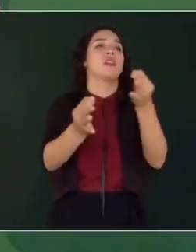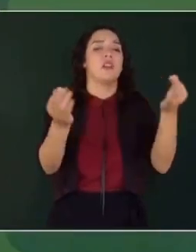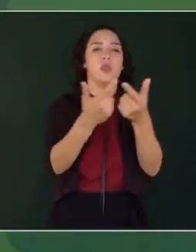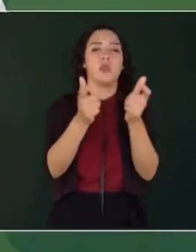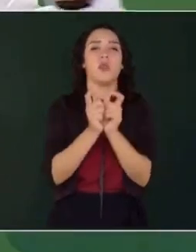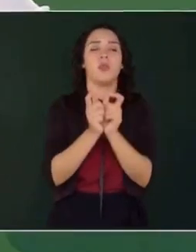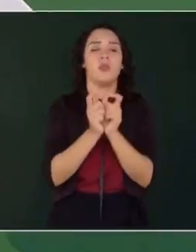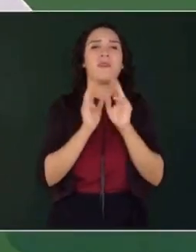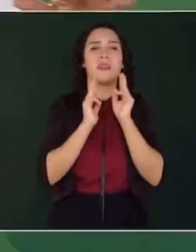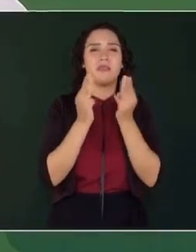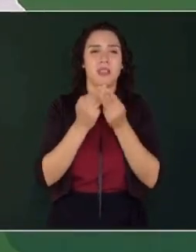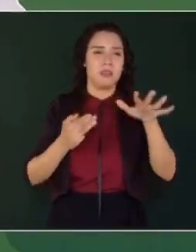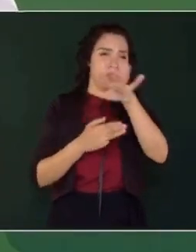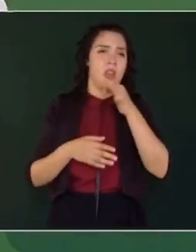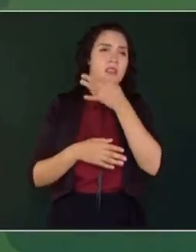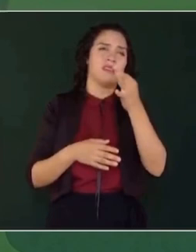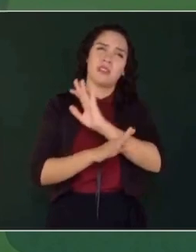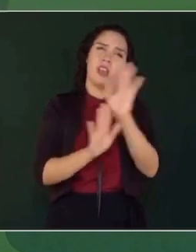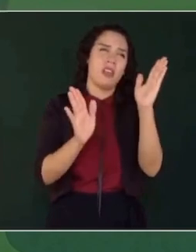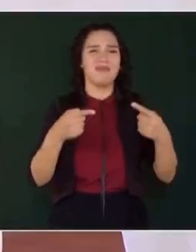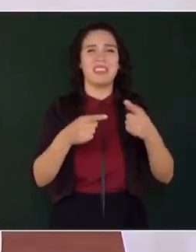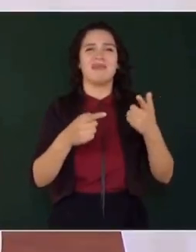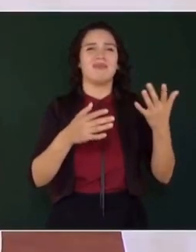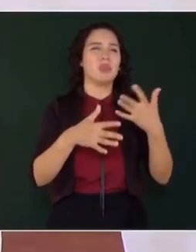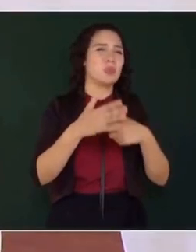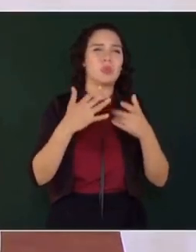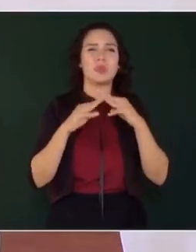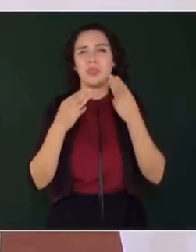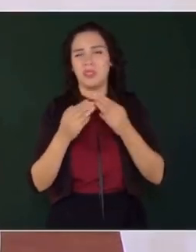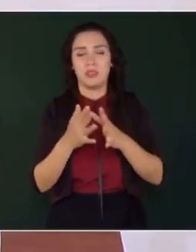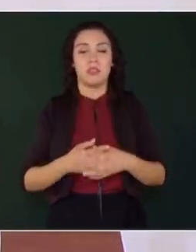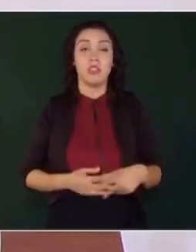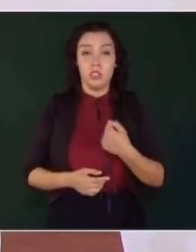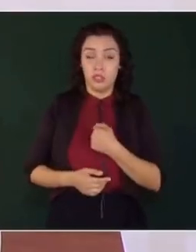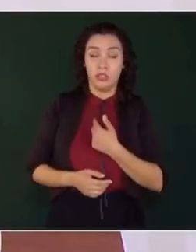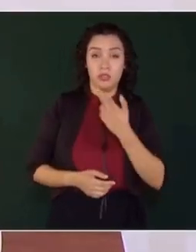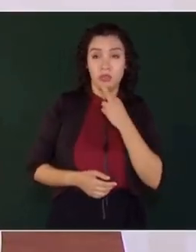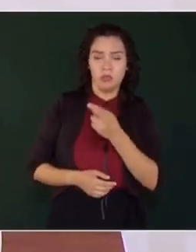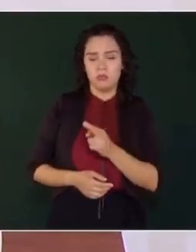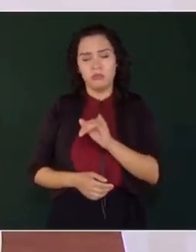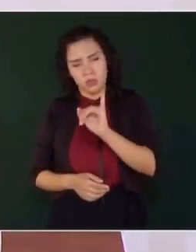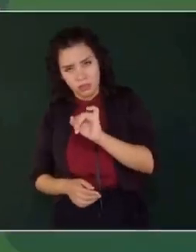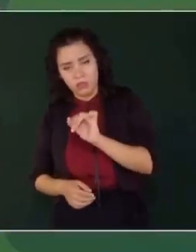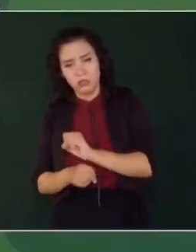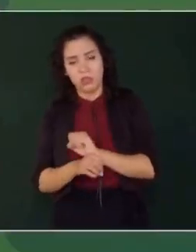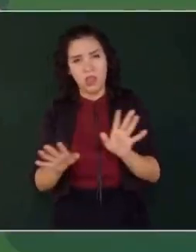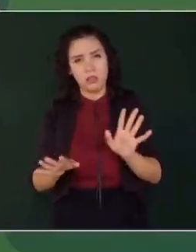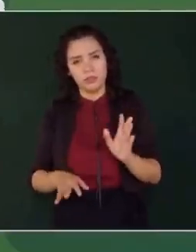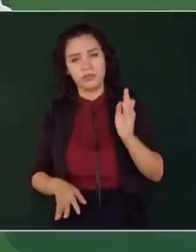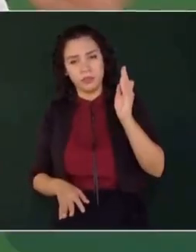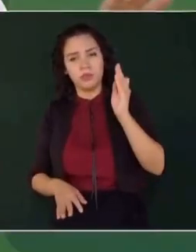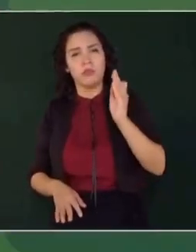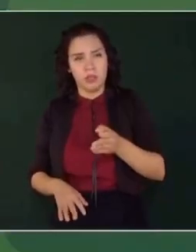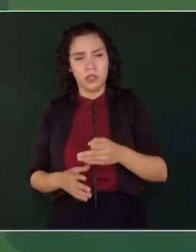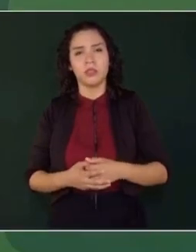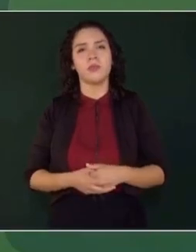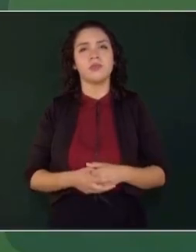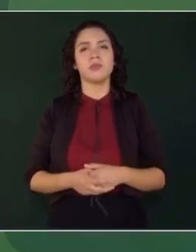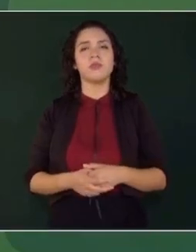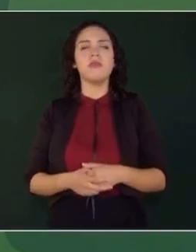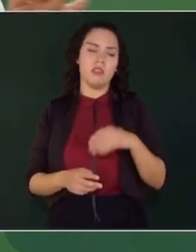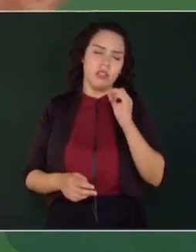para que cesara la violencia. Lo que dije es que yo estaba a favor de cualquier medida